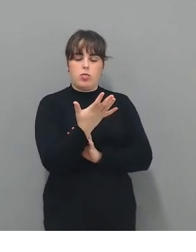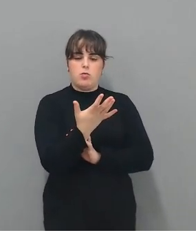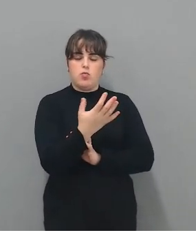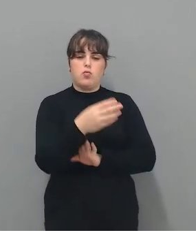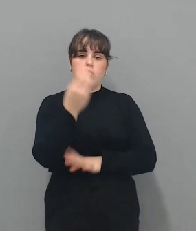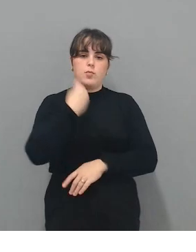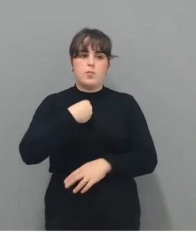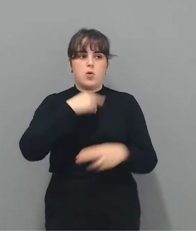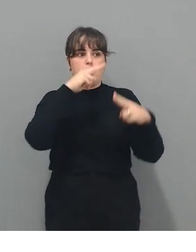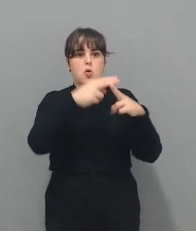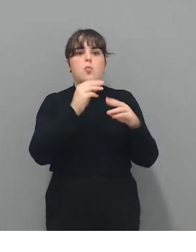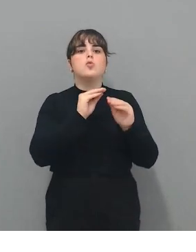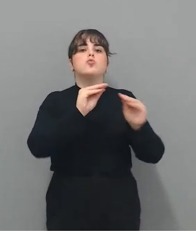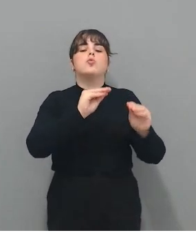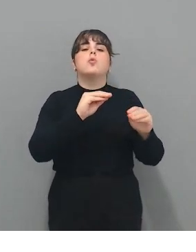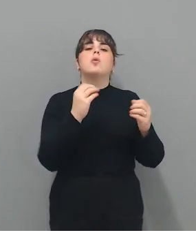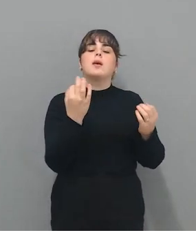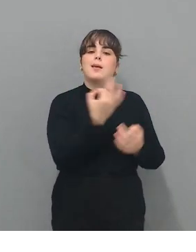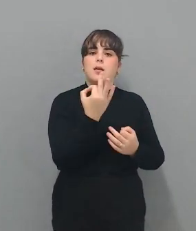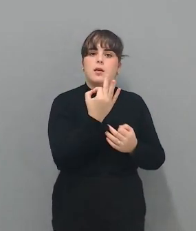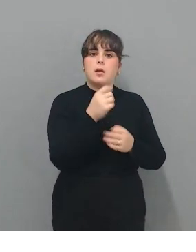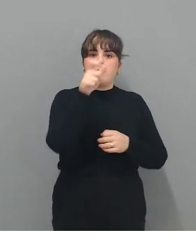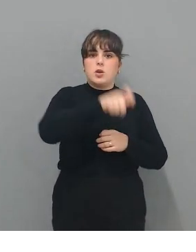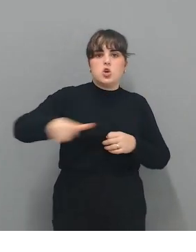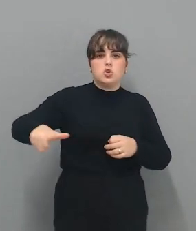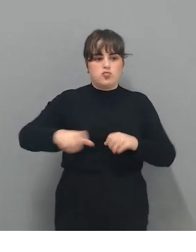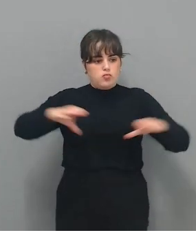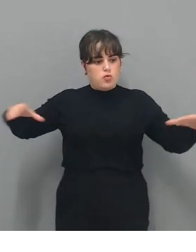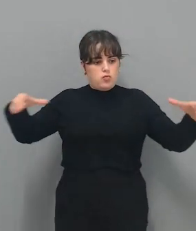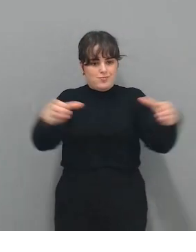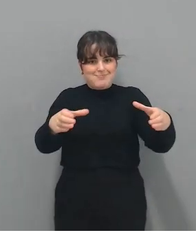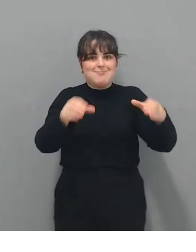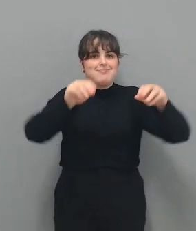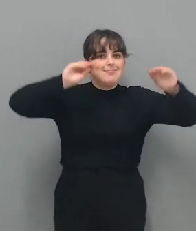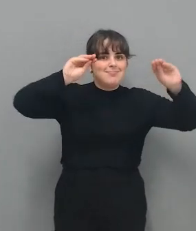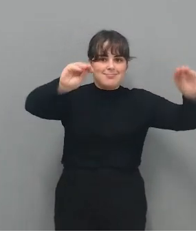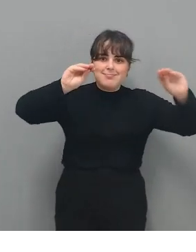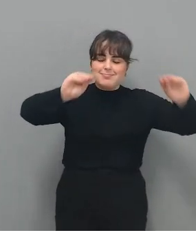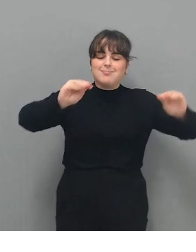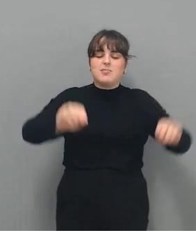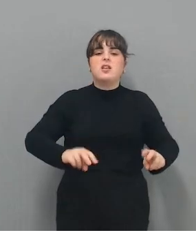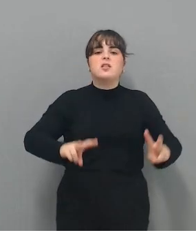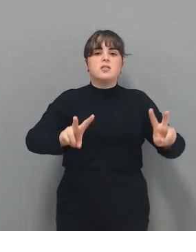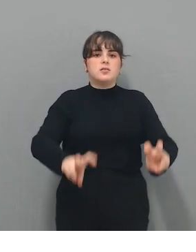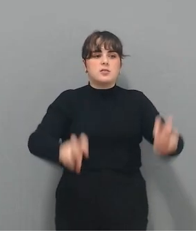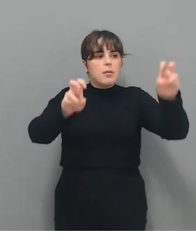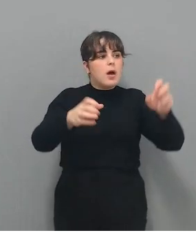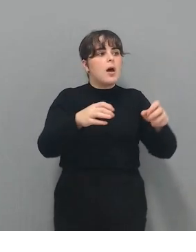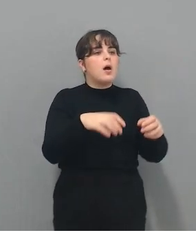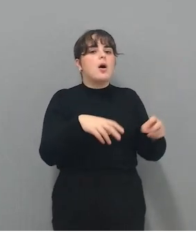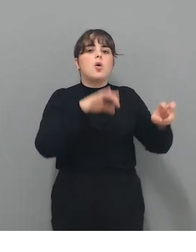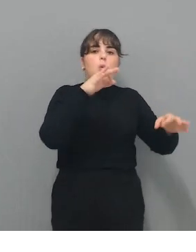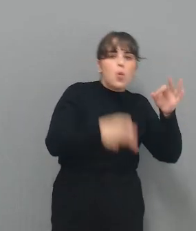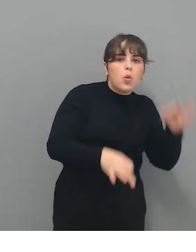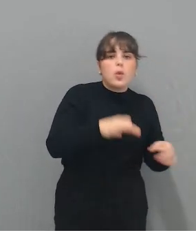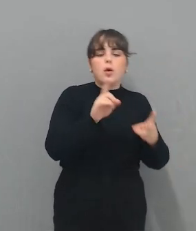su propio nombre indica. decir, alfabetizar a la población sobre lo que no solo es un juicio o no solo es lo